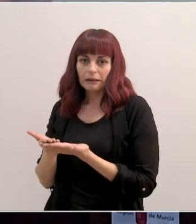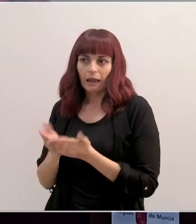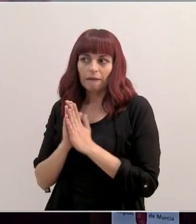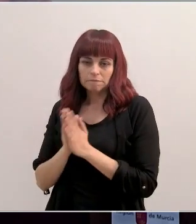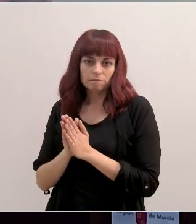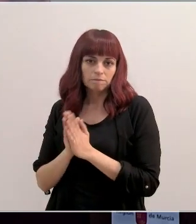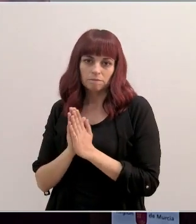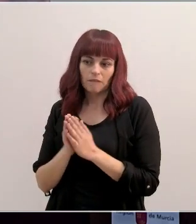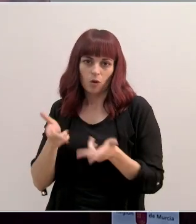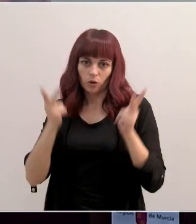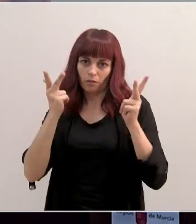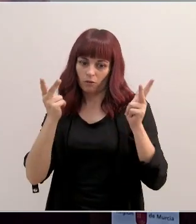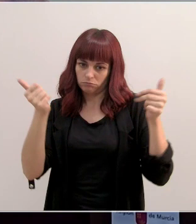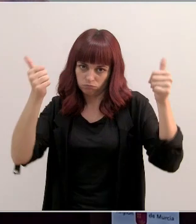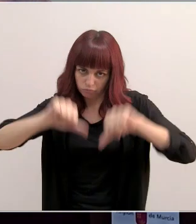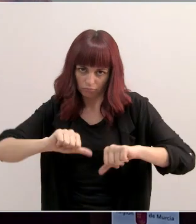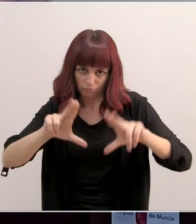revoque esa autorización.